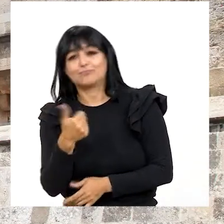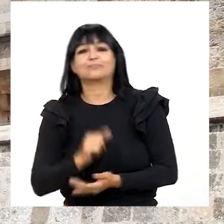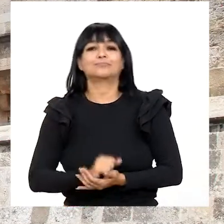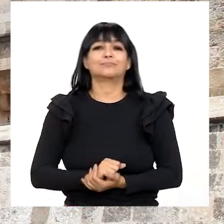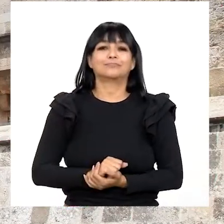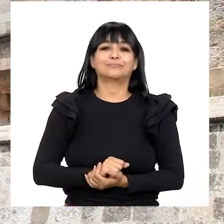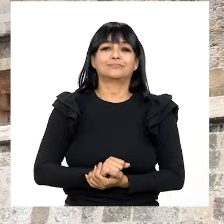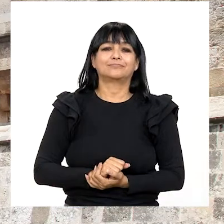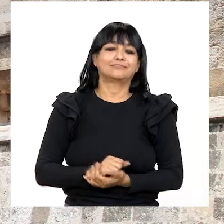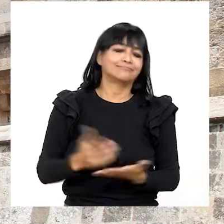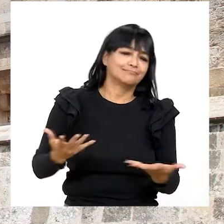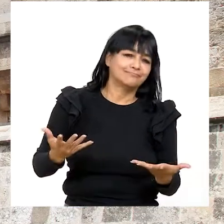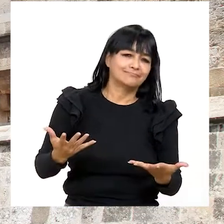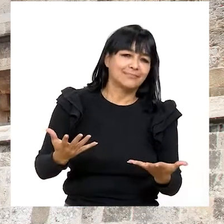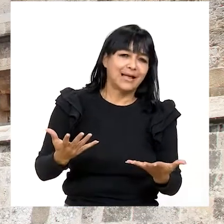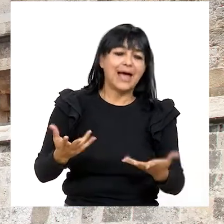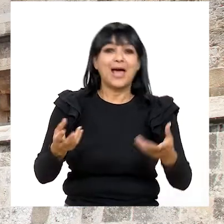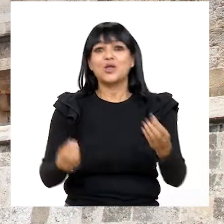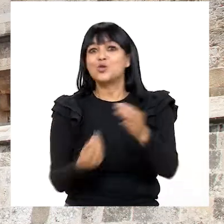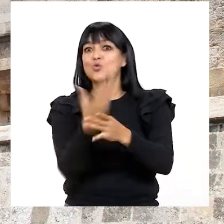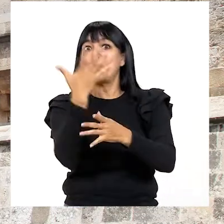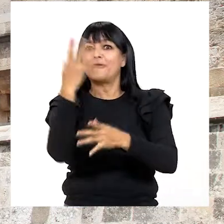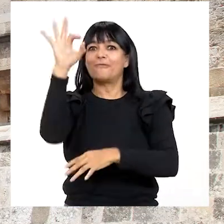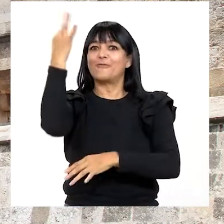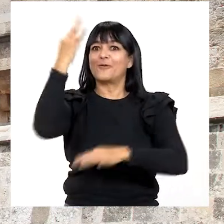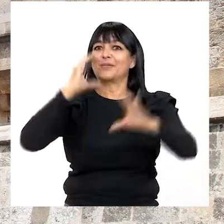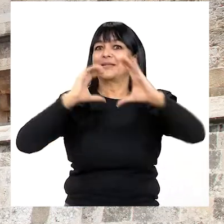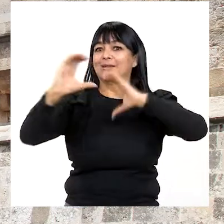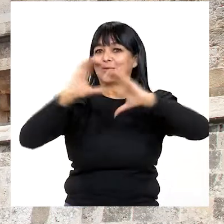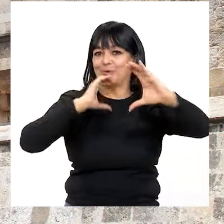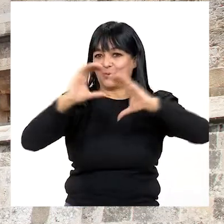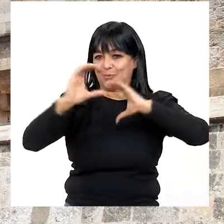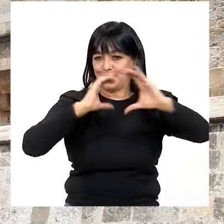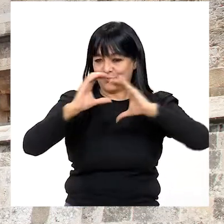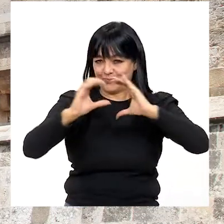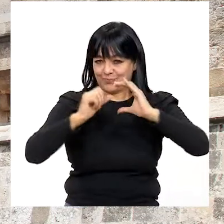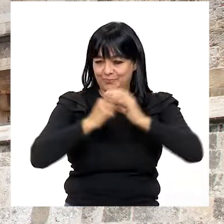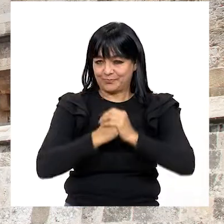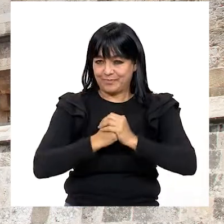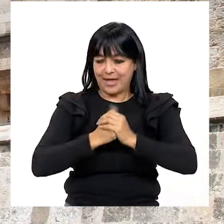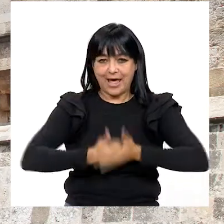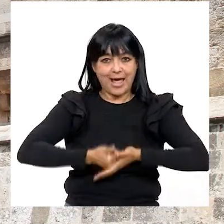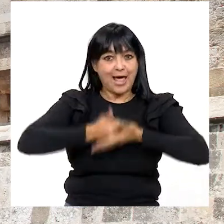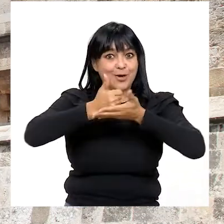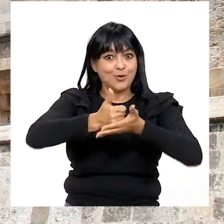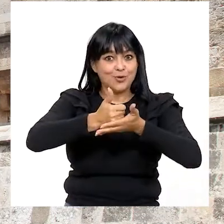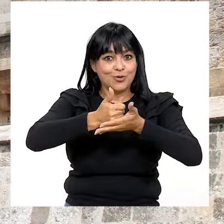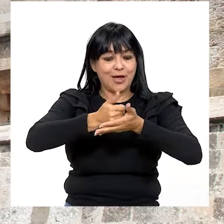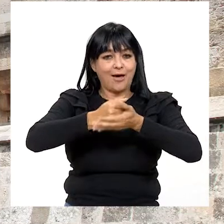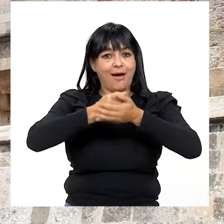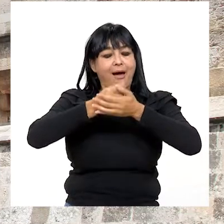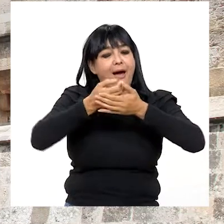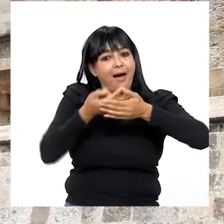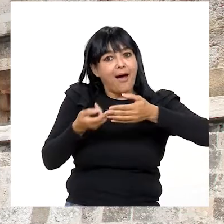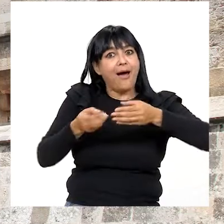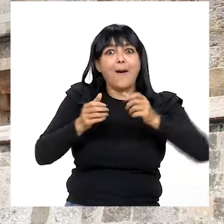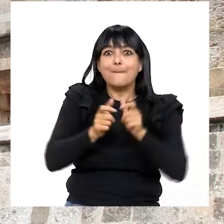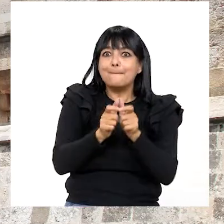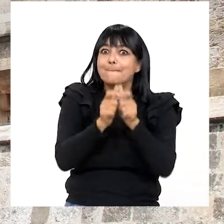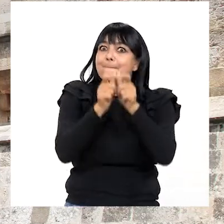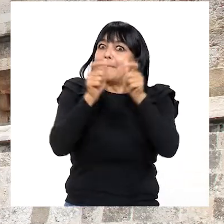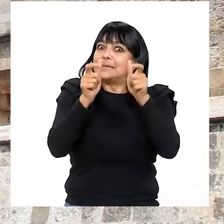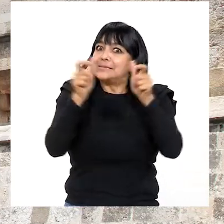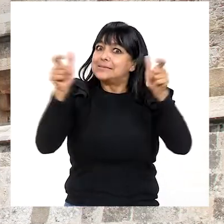Explorar nuevas formas de comunicación Sirve para ampliar el